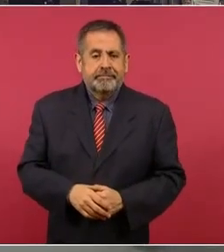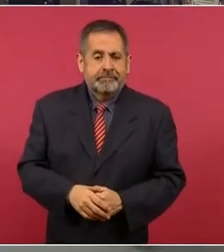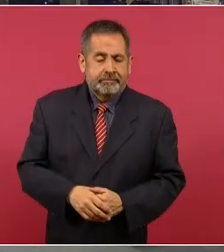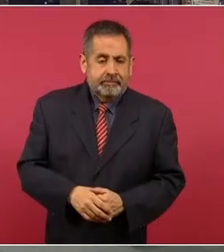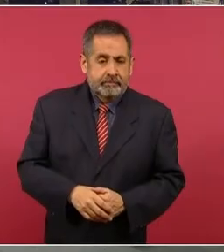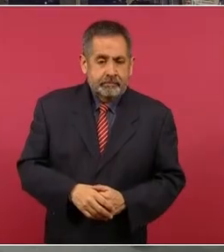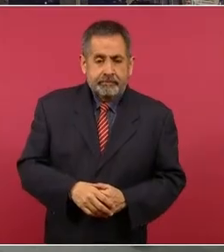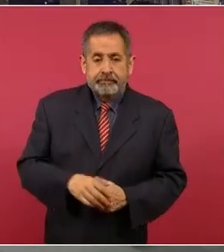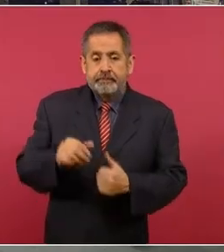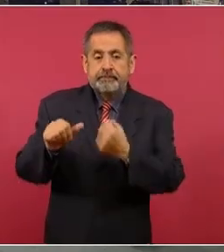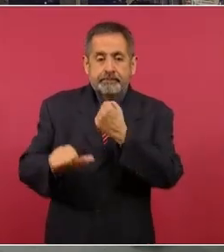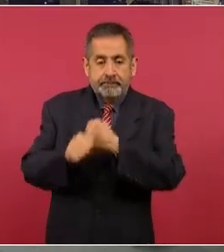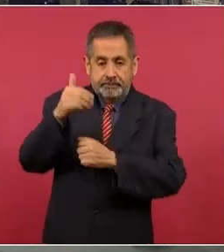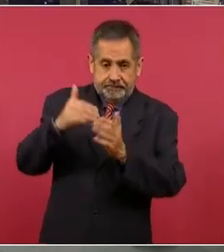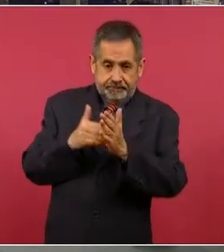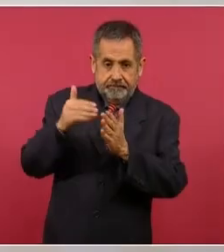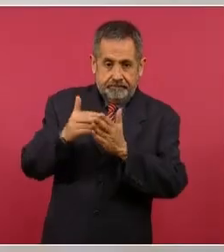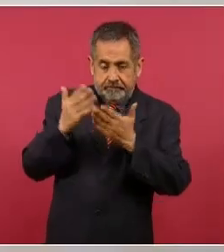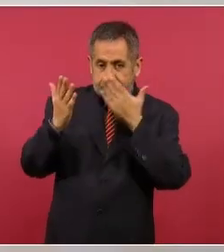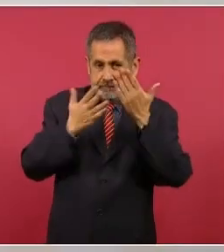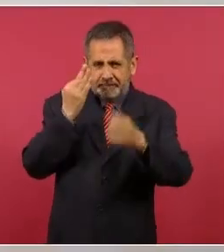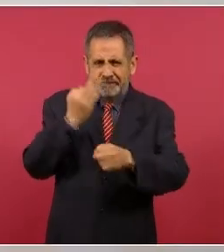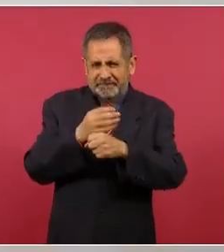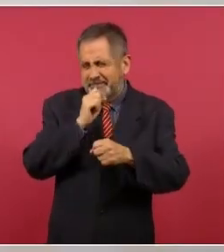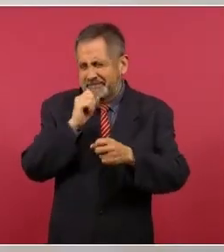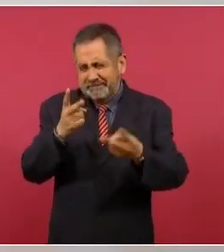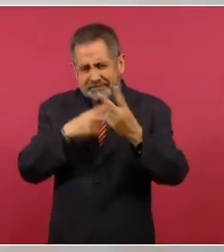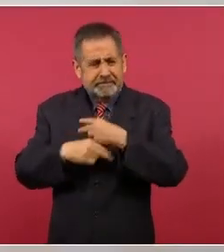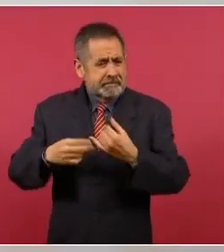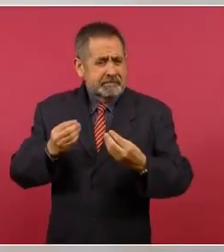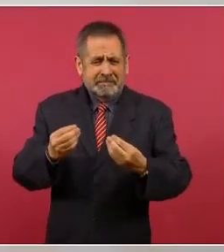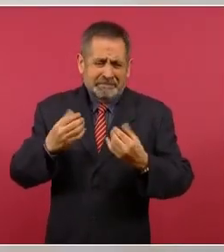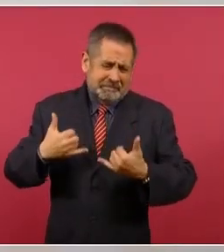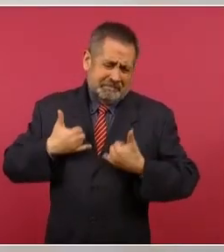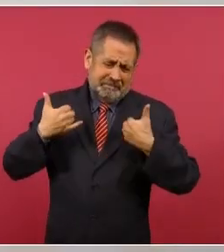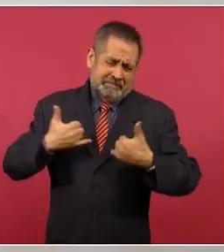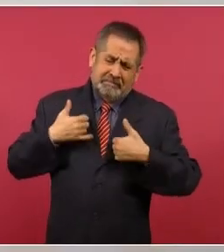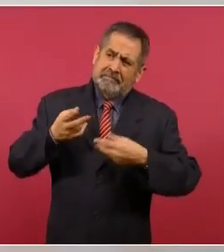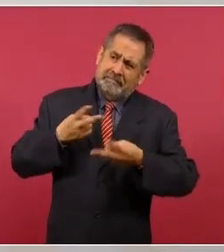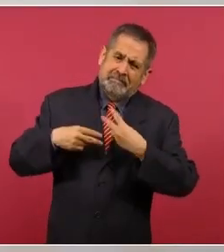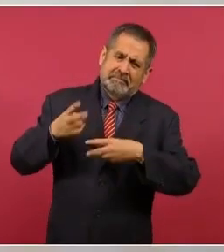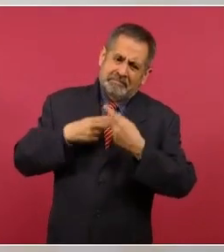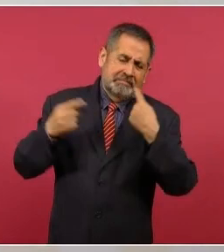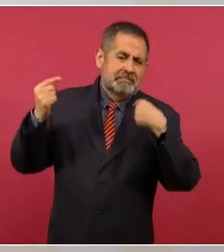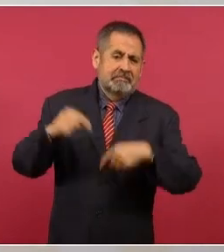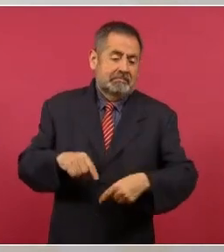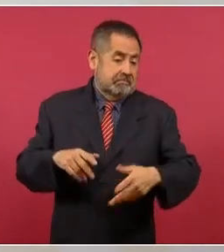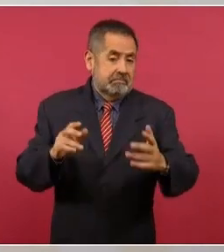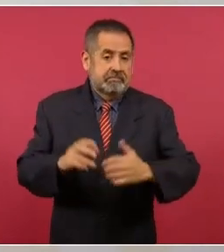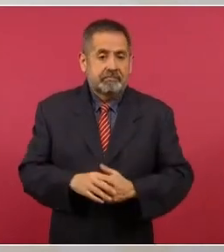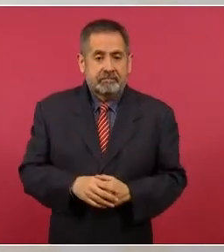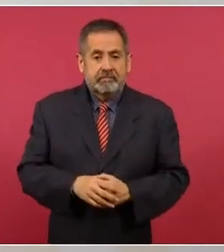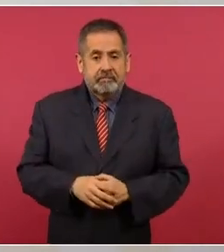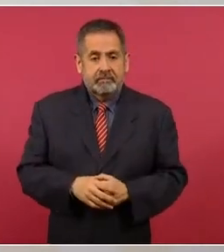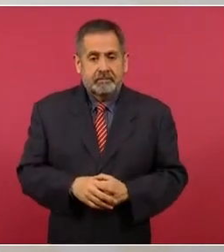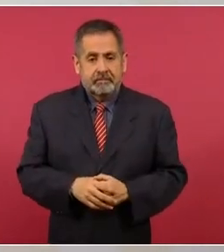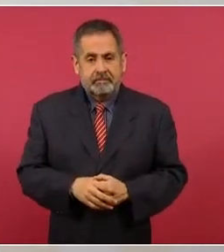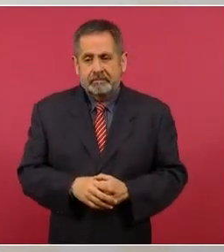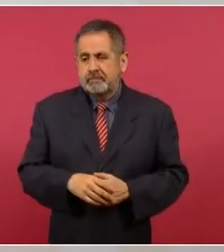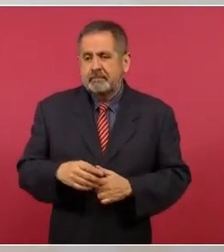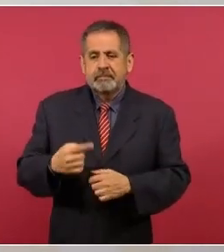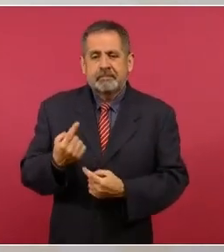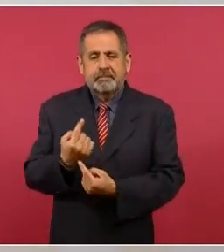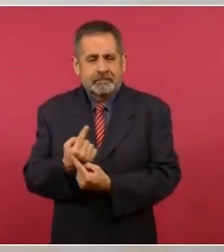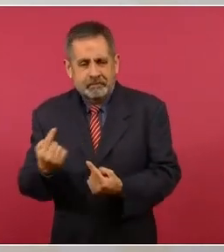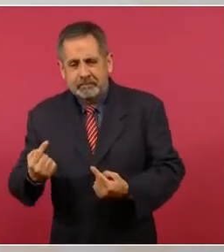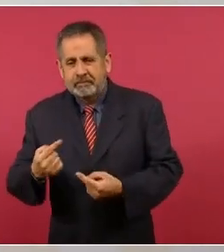11 millones de estudiantes, van a venir muchos jóvenes, claro, hay de preescolar y de